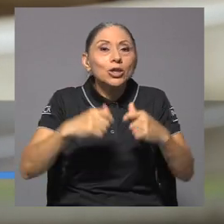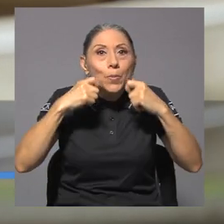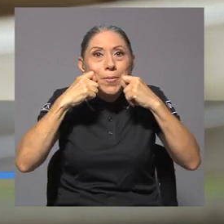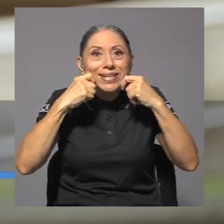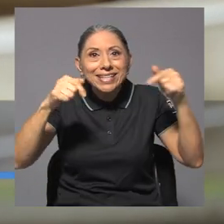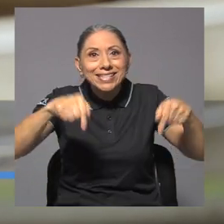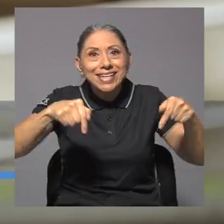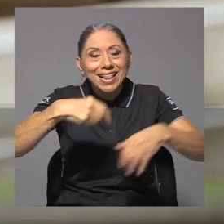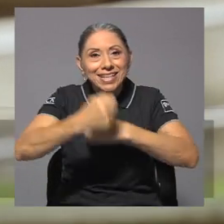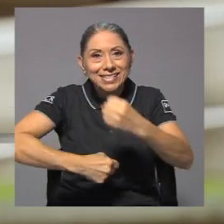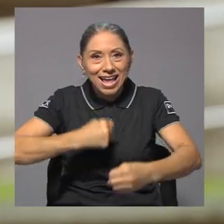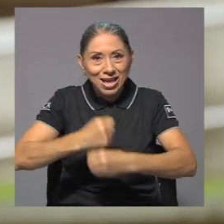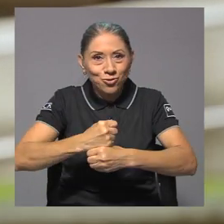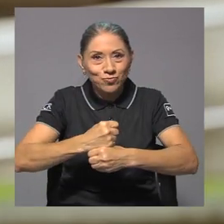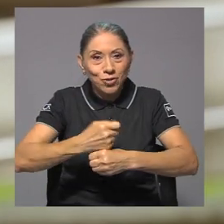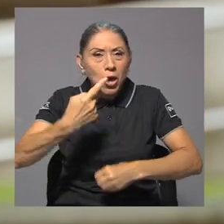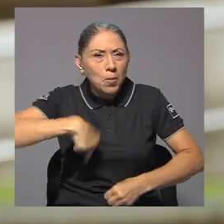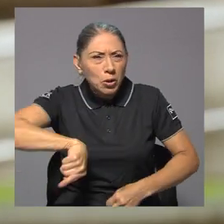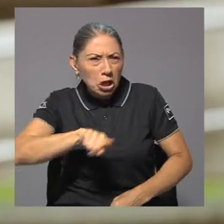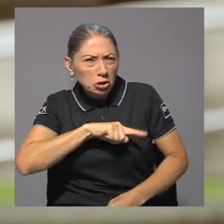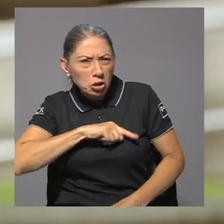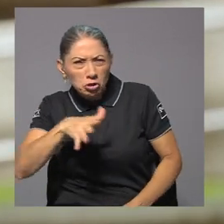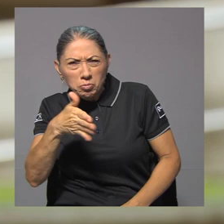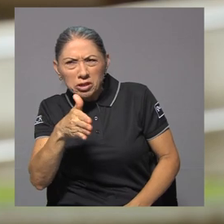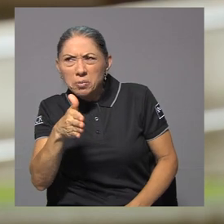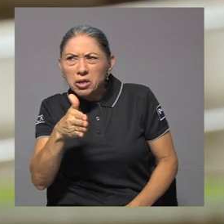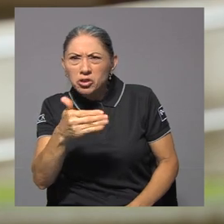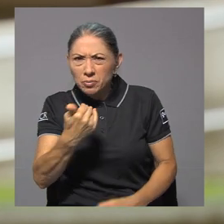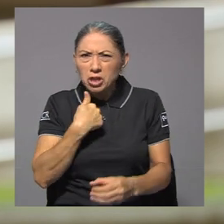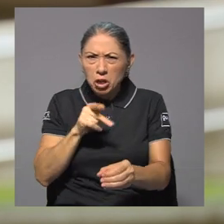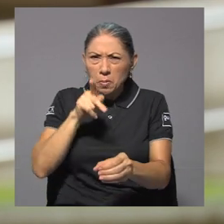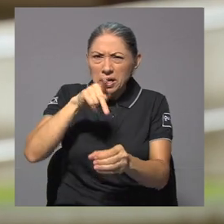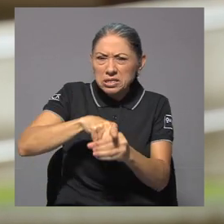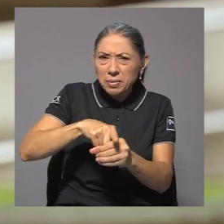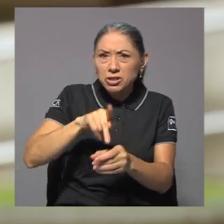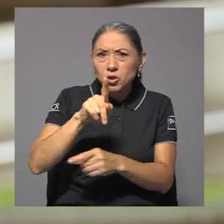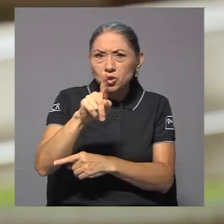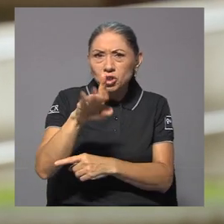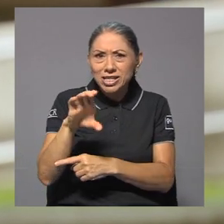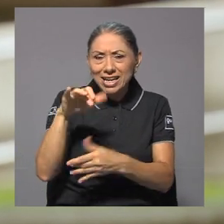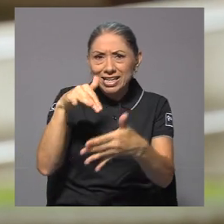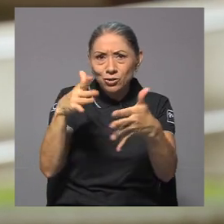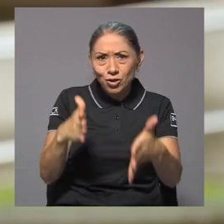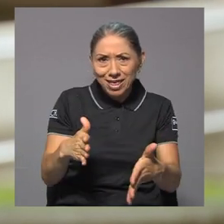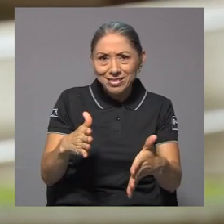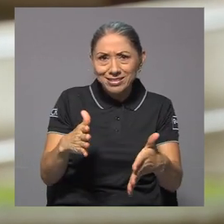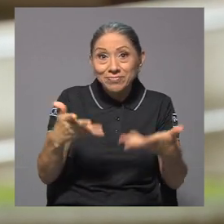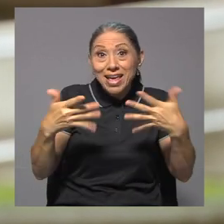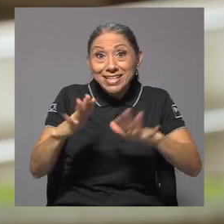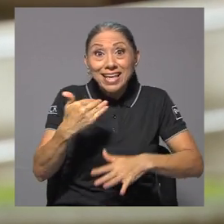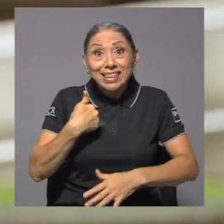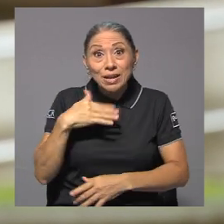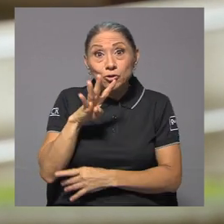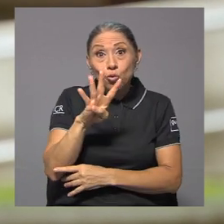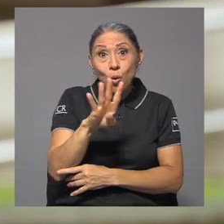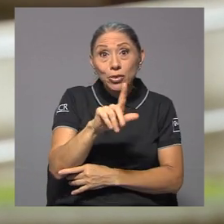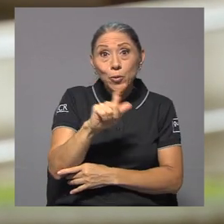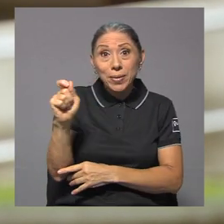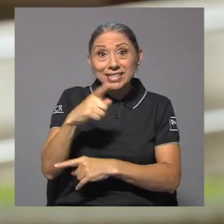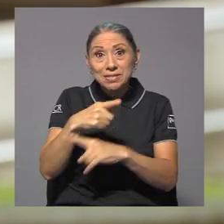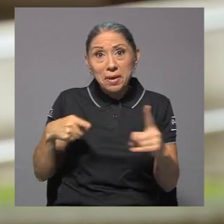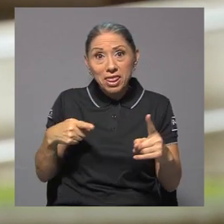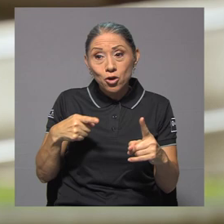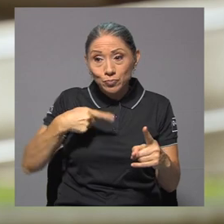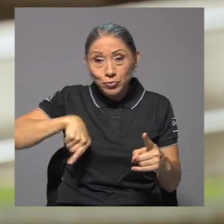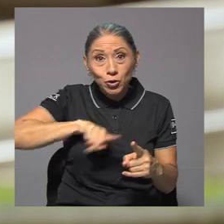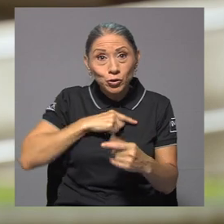este año porque hemos tenido una gran participación, alrededor de 100 estudiantes han participado y pues ya tenemos cuatro meses y